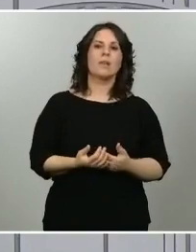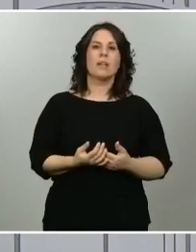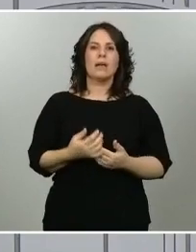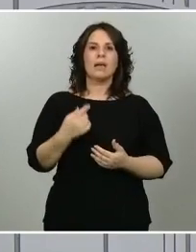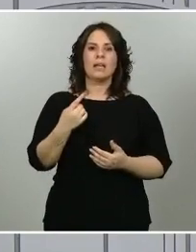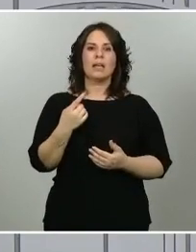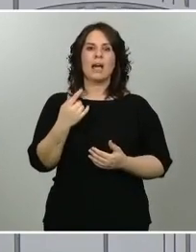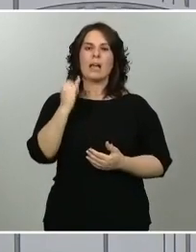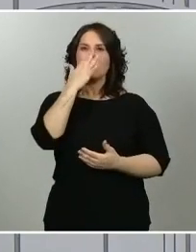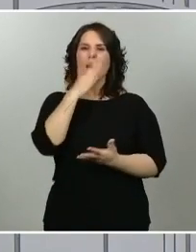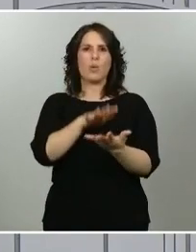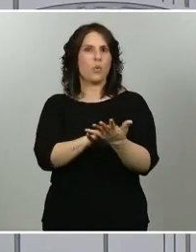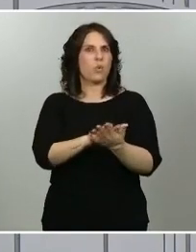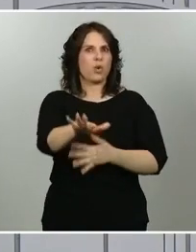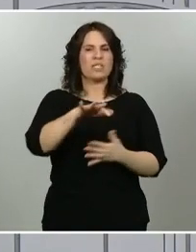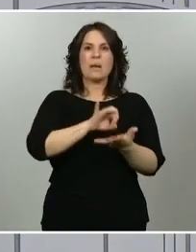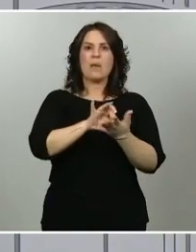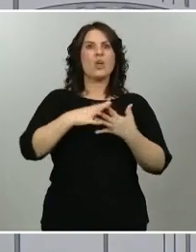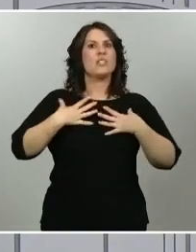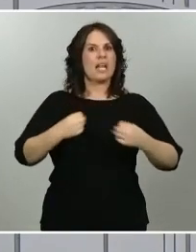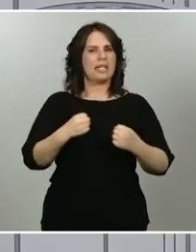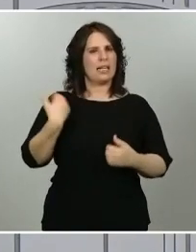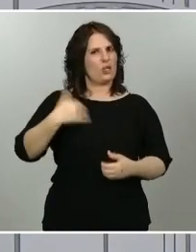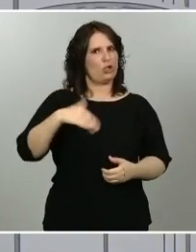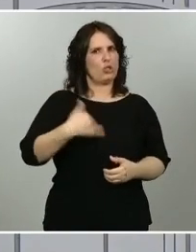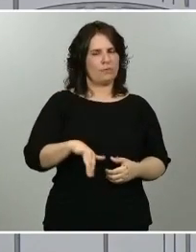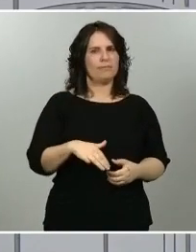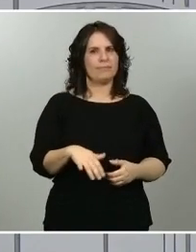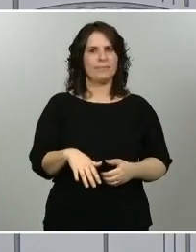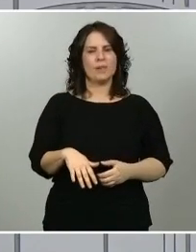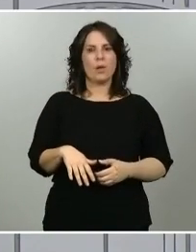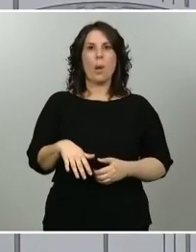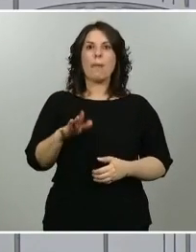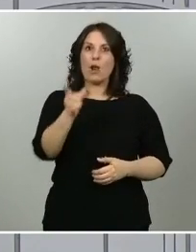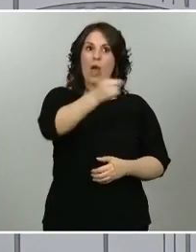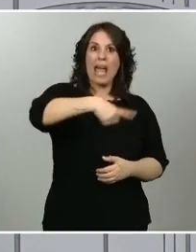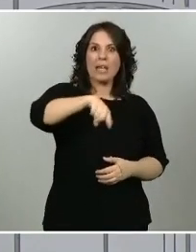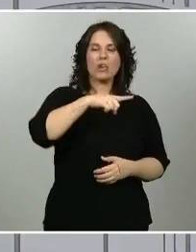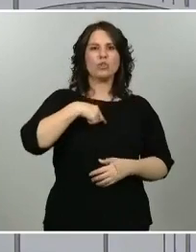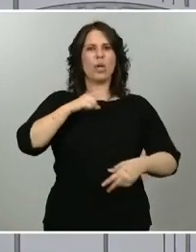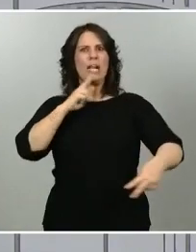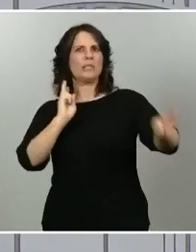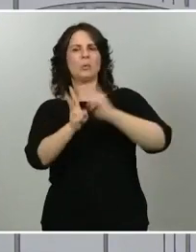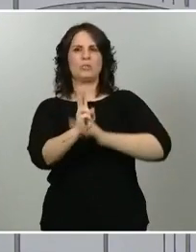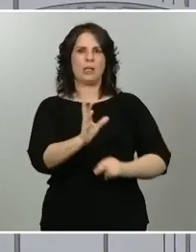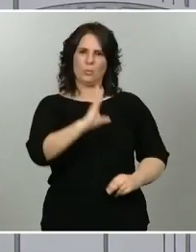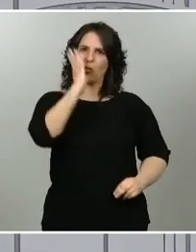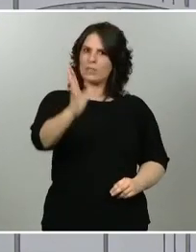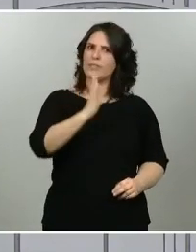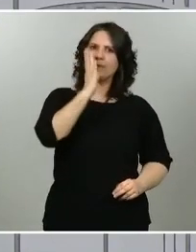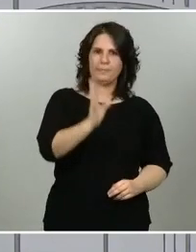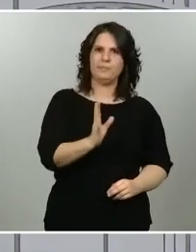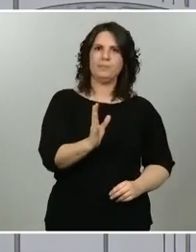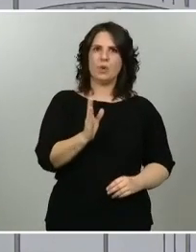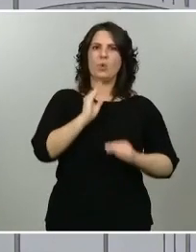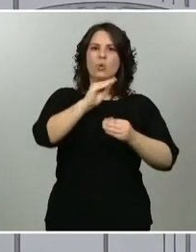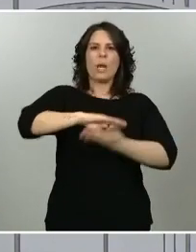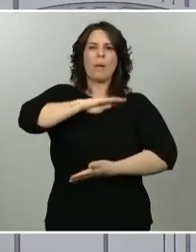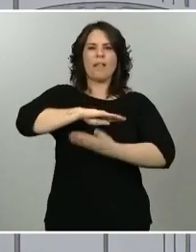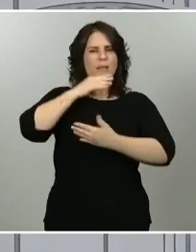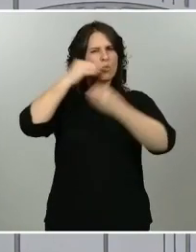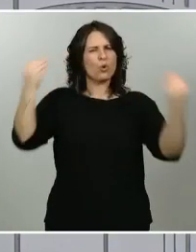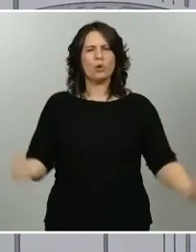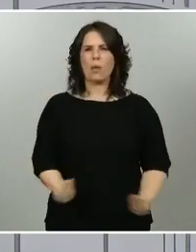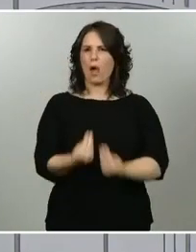pero han sabido adaptarse y controlar la epidemia de forma excepcional. Han mejorado muchísimo sus capacidades, tienen unos sistemas muy adecuados,